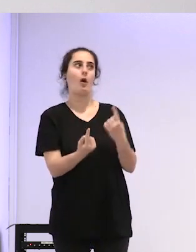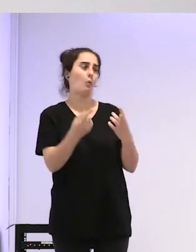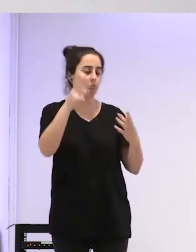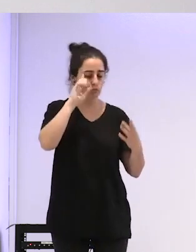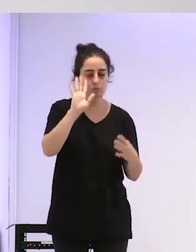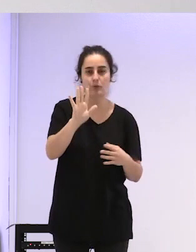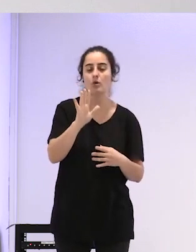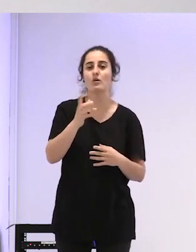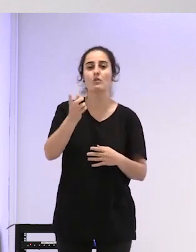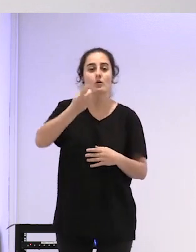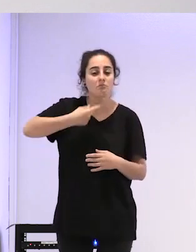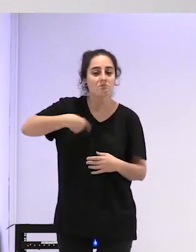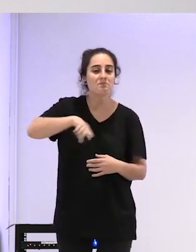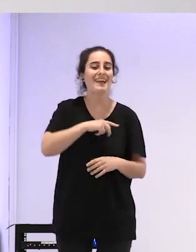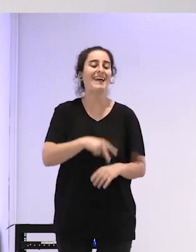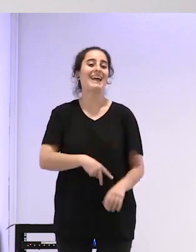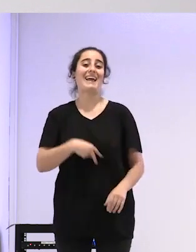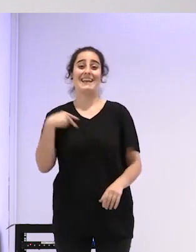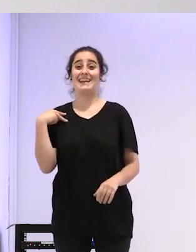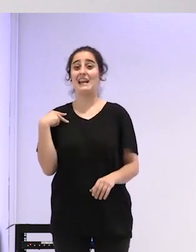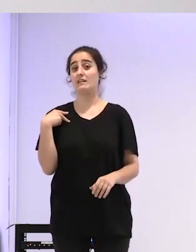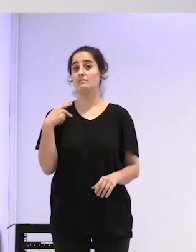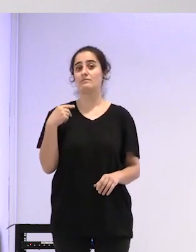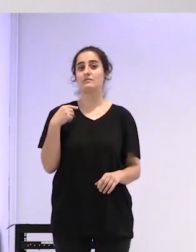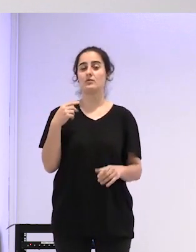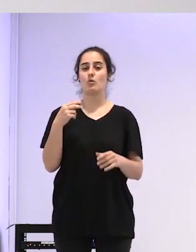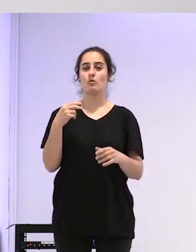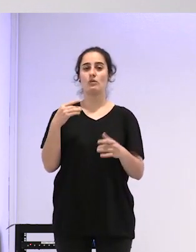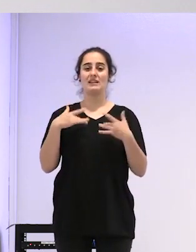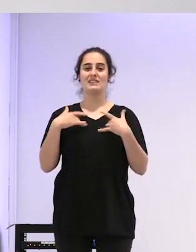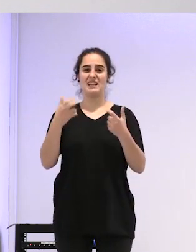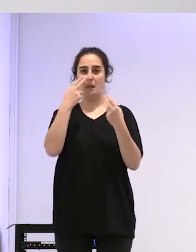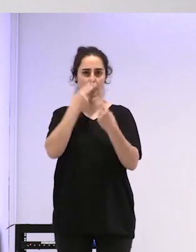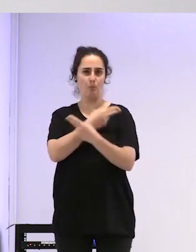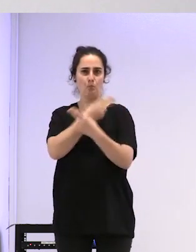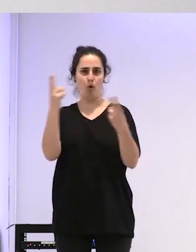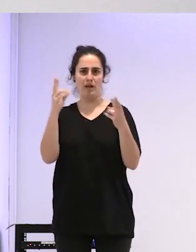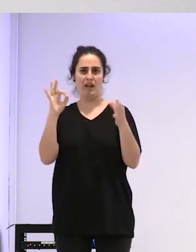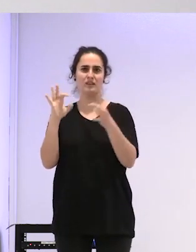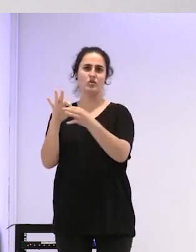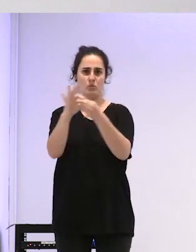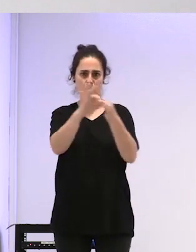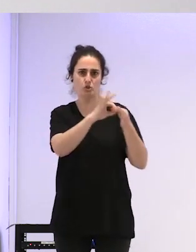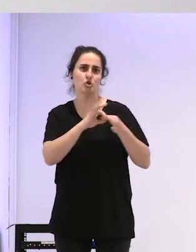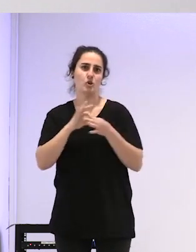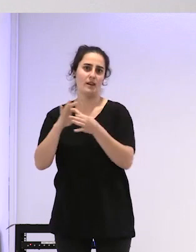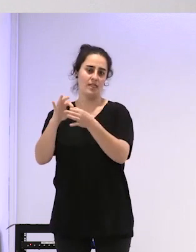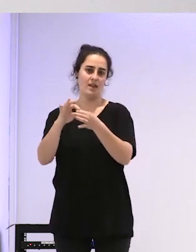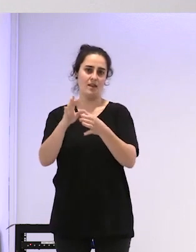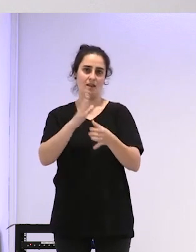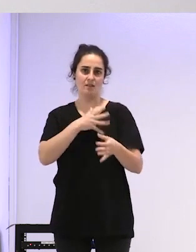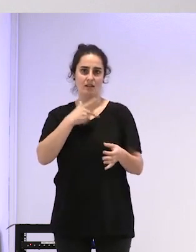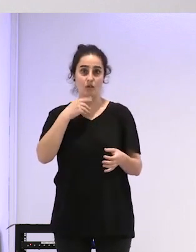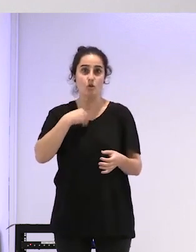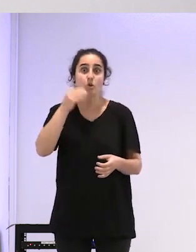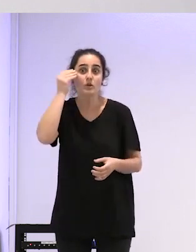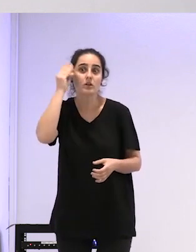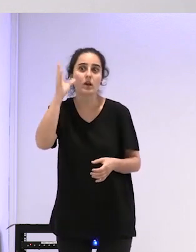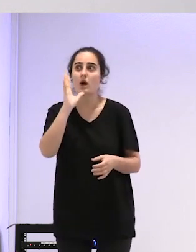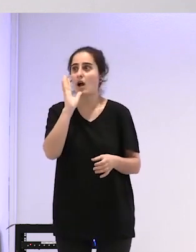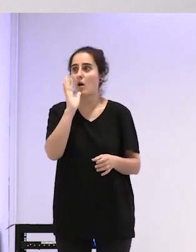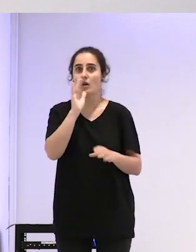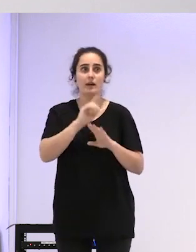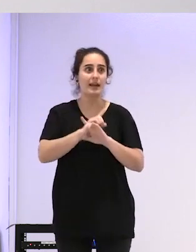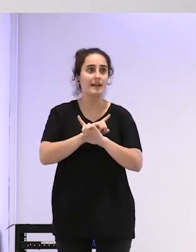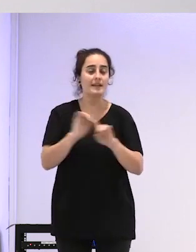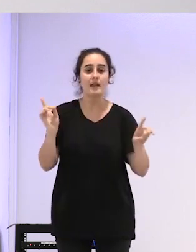pero en general la mentalidad de sanidad pública es muy solidaria y yo diría que nadie en este momento en